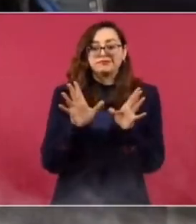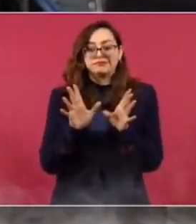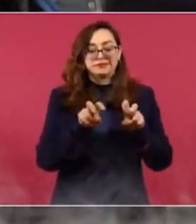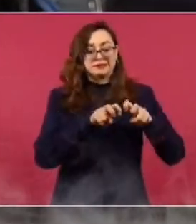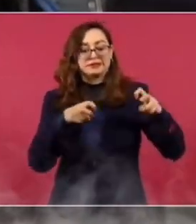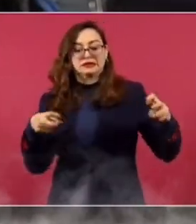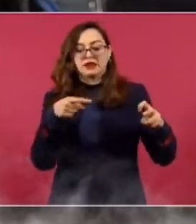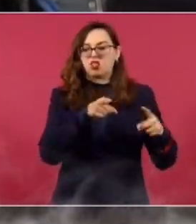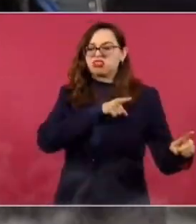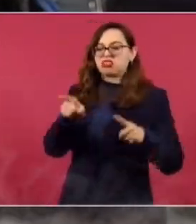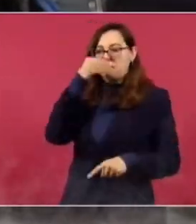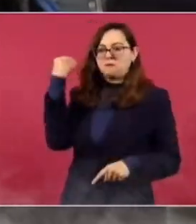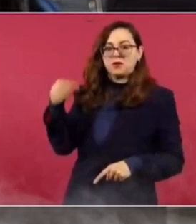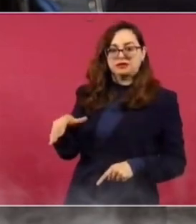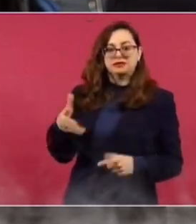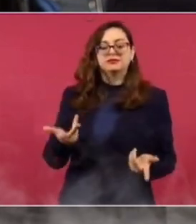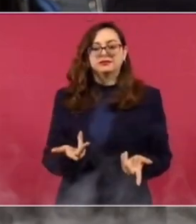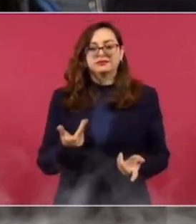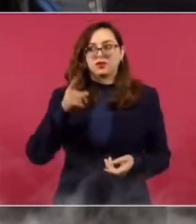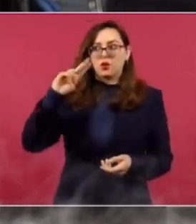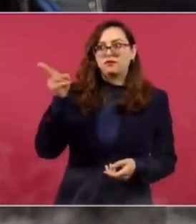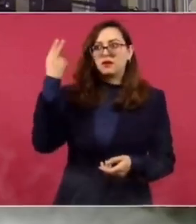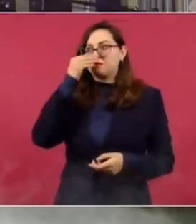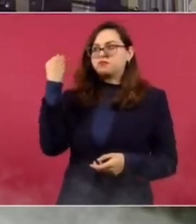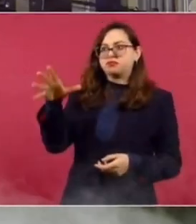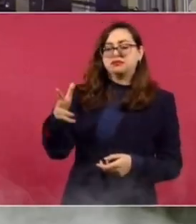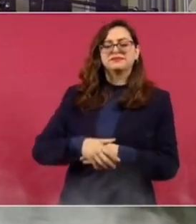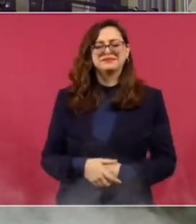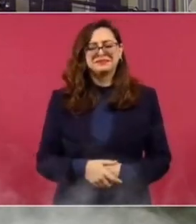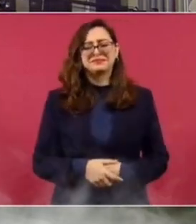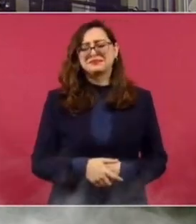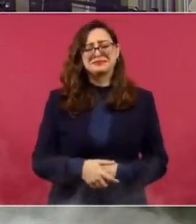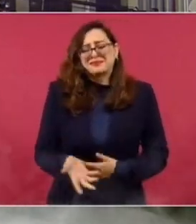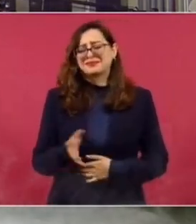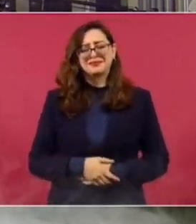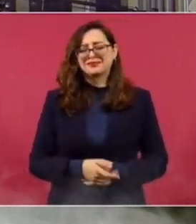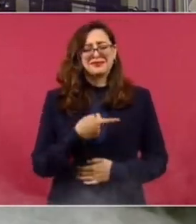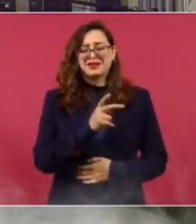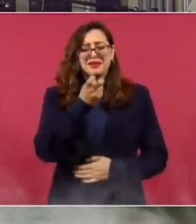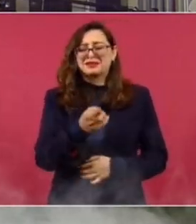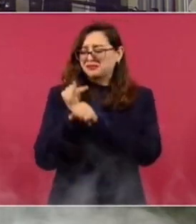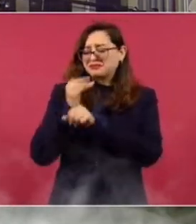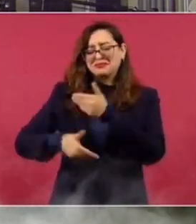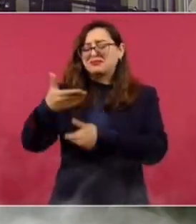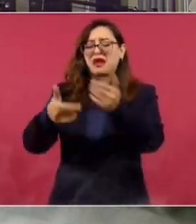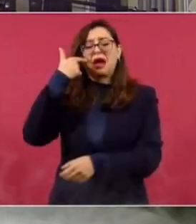a esos ministros que son los impartidores de justicia también, e incluso a la propia universidad. pero eso lo tiene que decidir la instancia correspondiente.